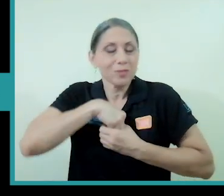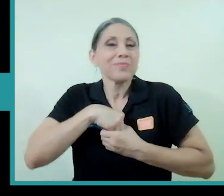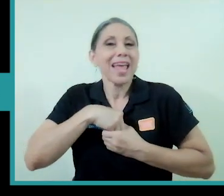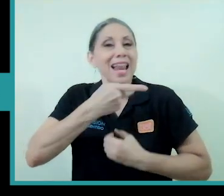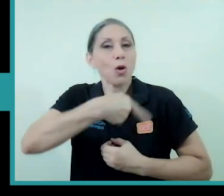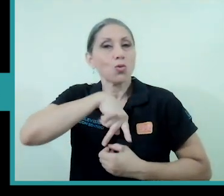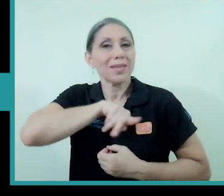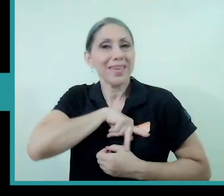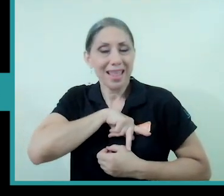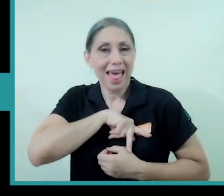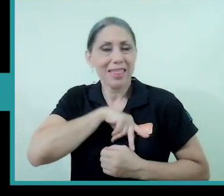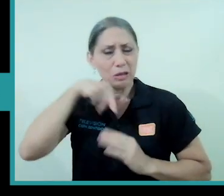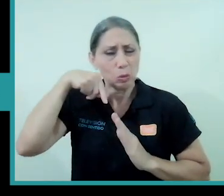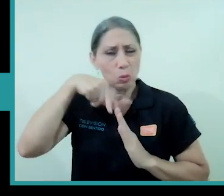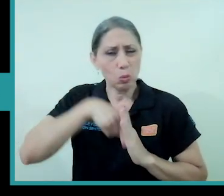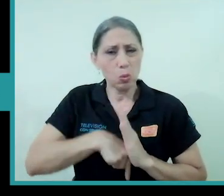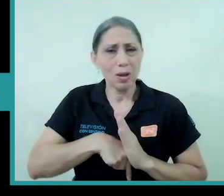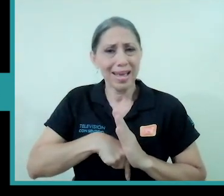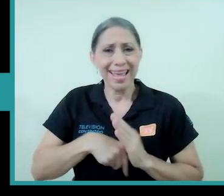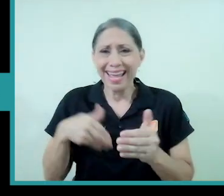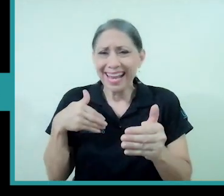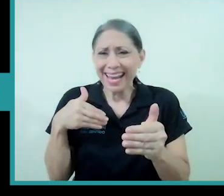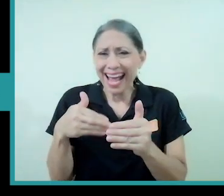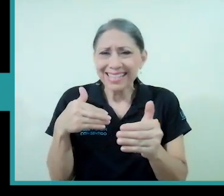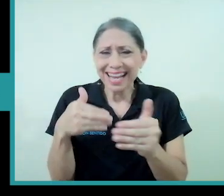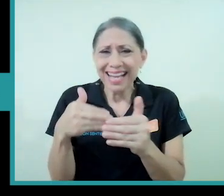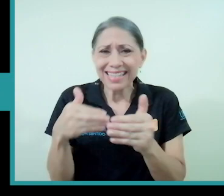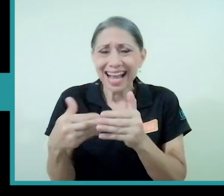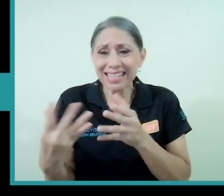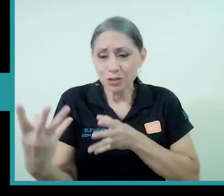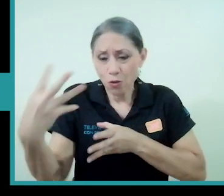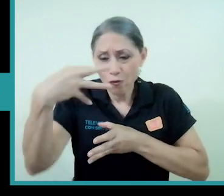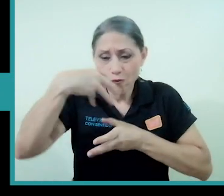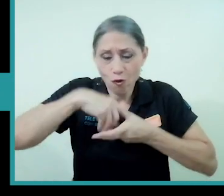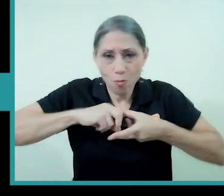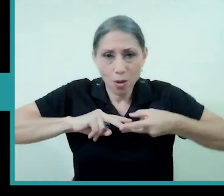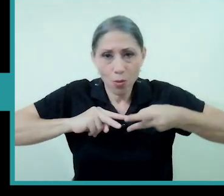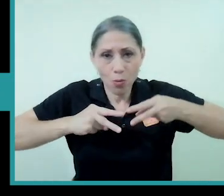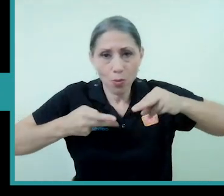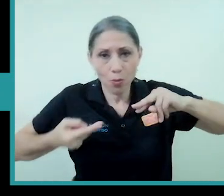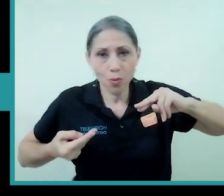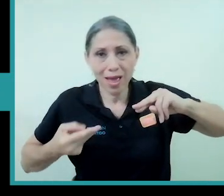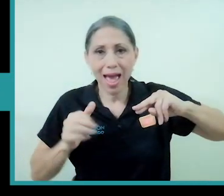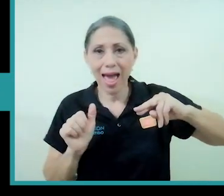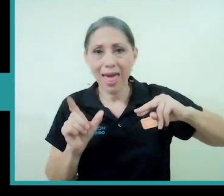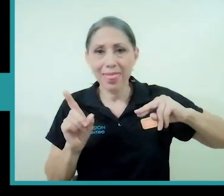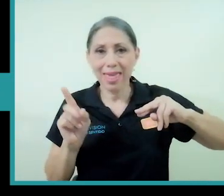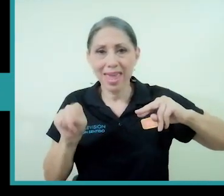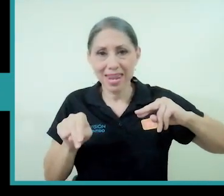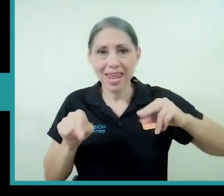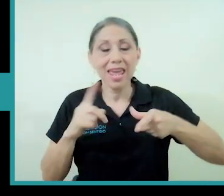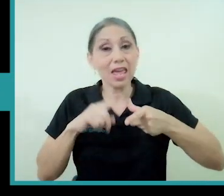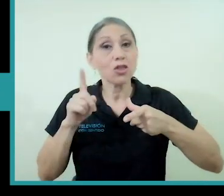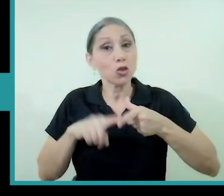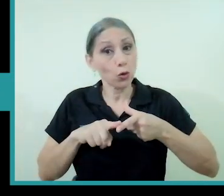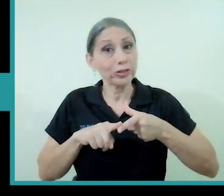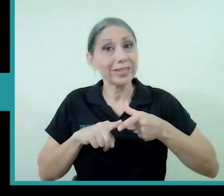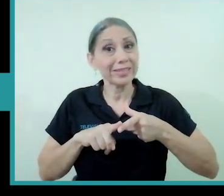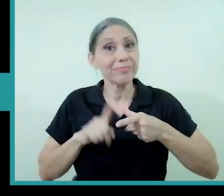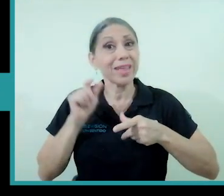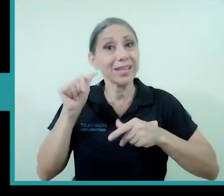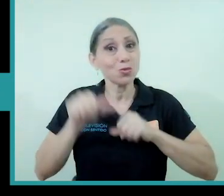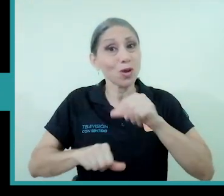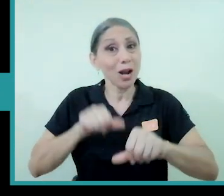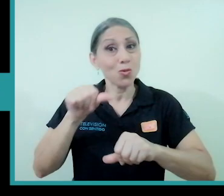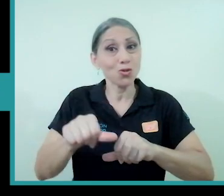¿verdad? que casi casi forma parte como del ADN entonces es una lucha y un espacio como este